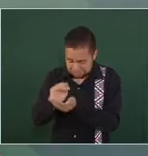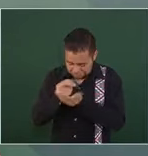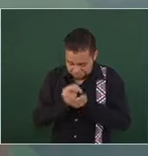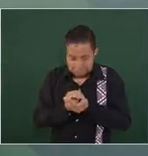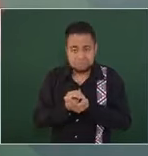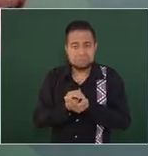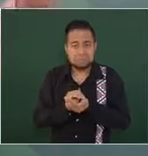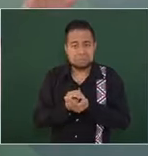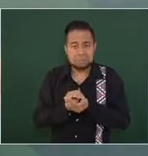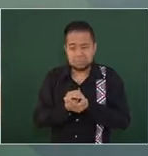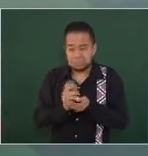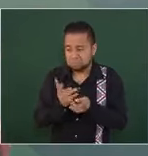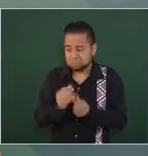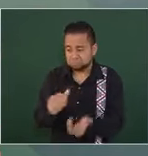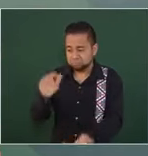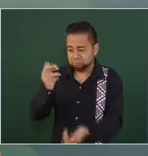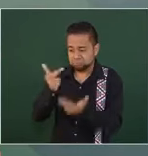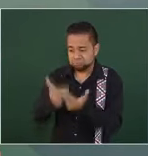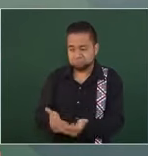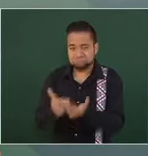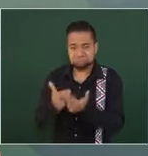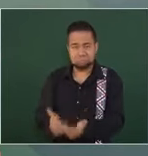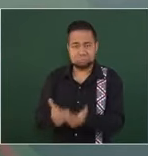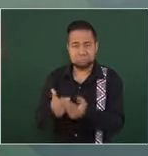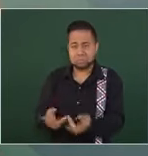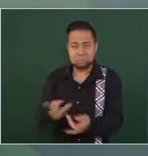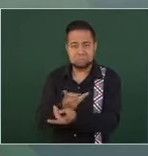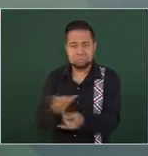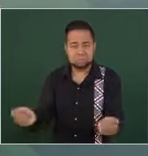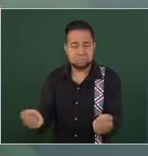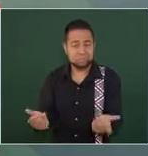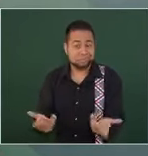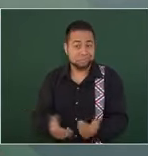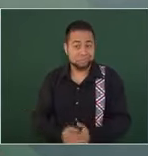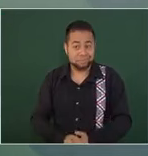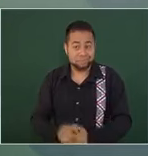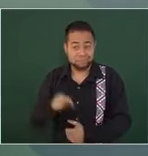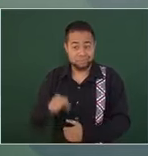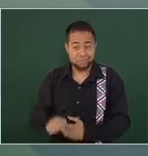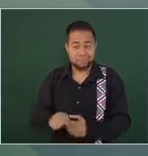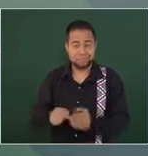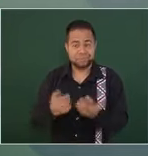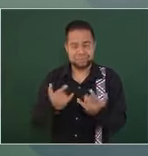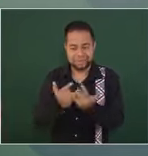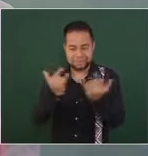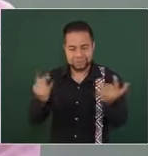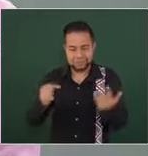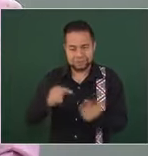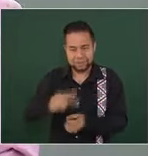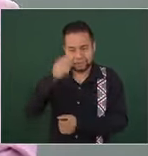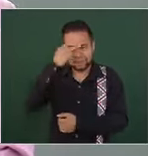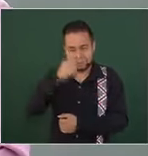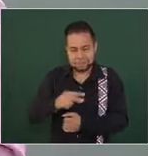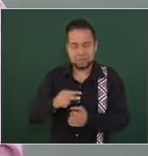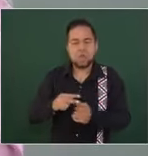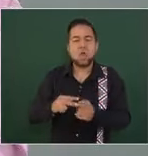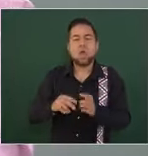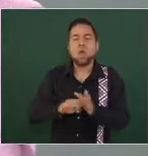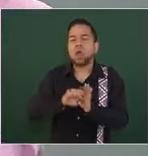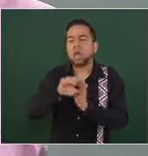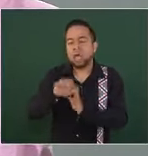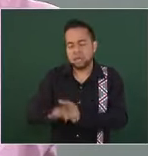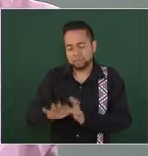ya había desaparecido en la historia de México por ejemplo tres veces